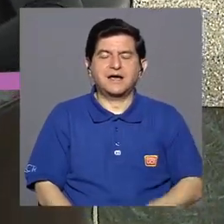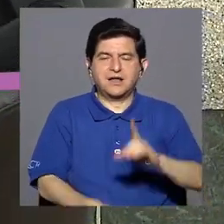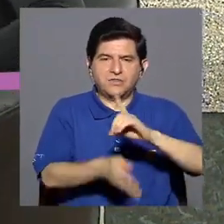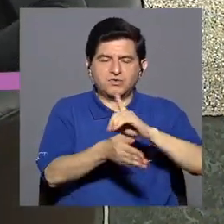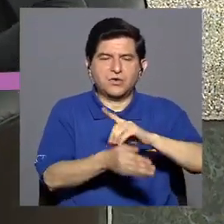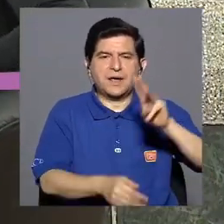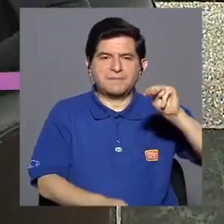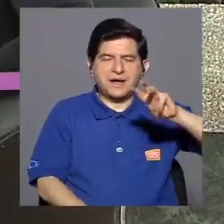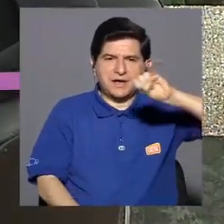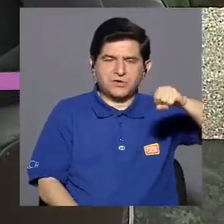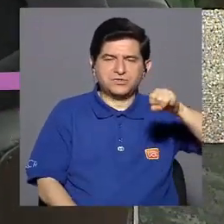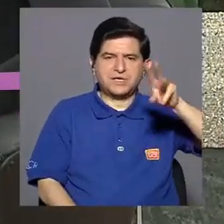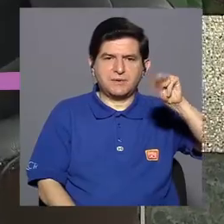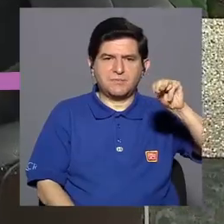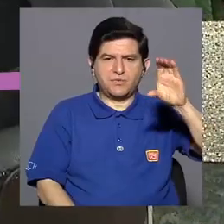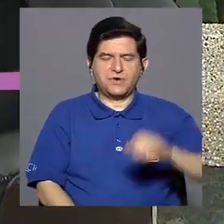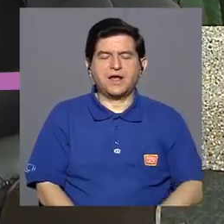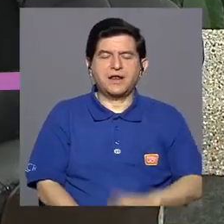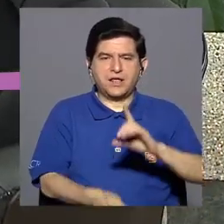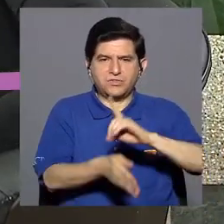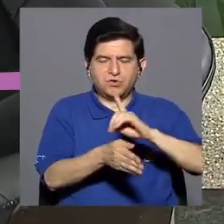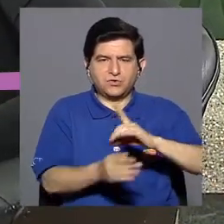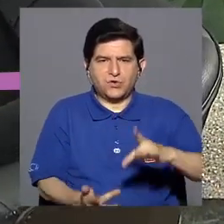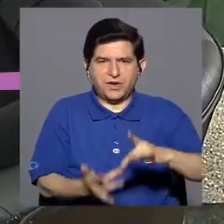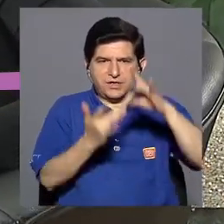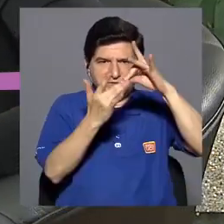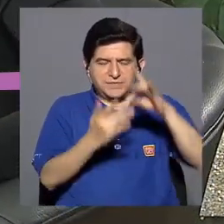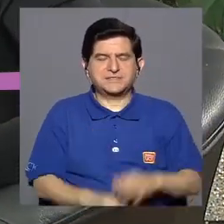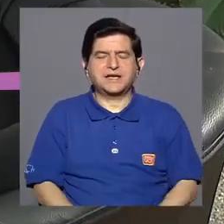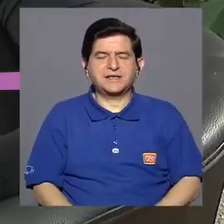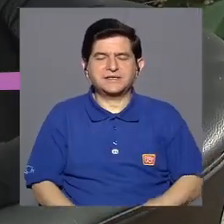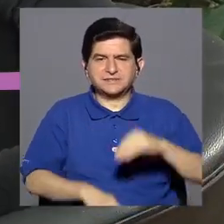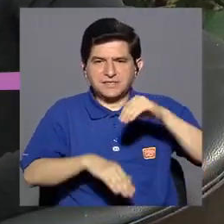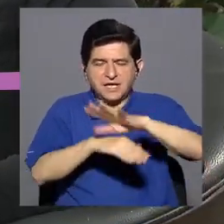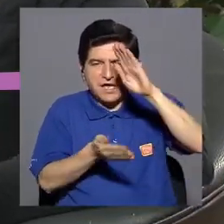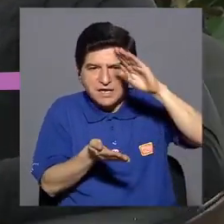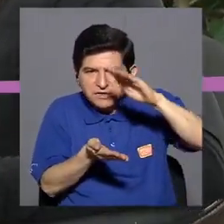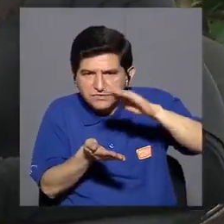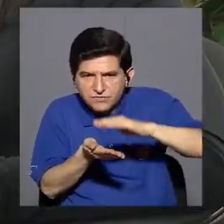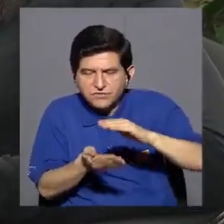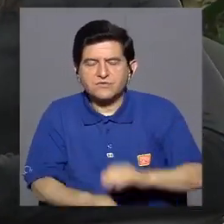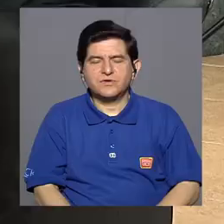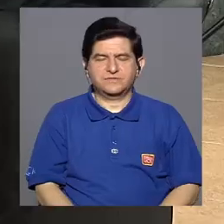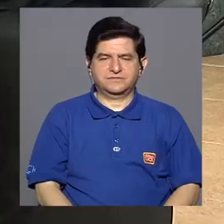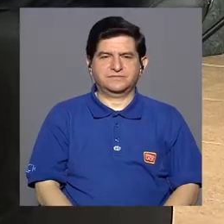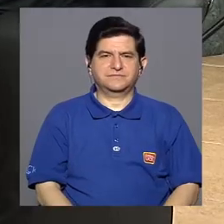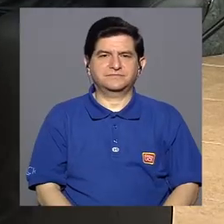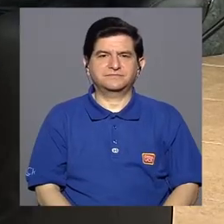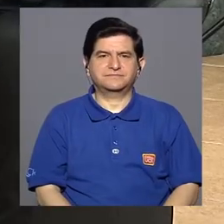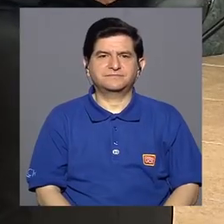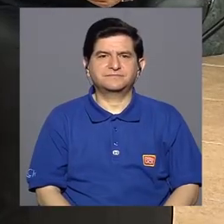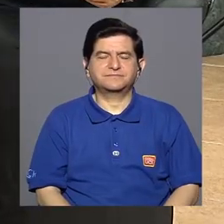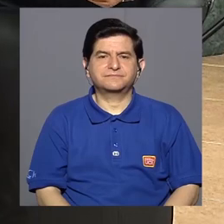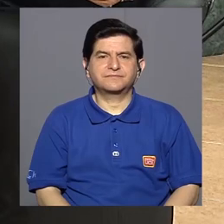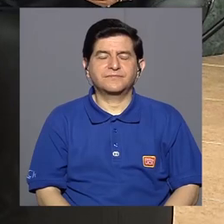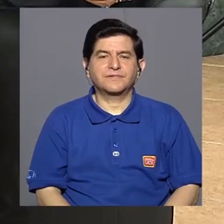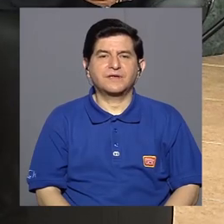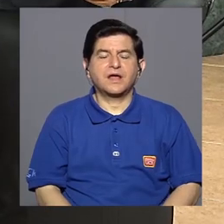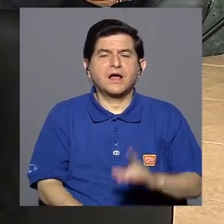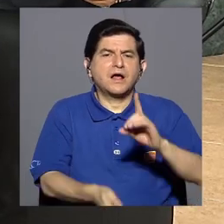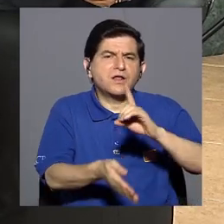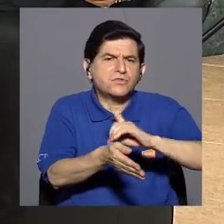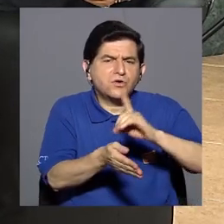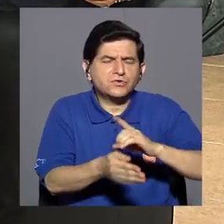doctora María José Morales Calderón, médico especialista en medicina paliativa. Volvamos,